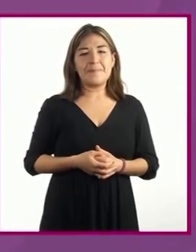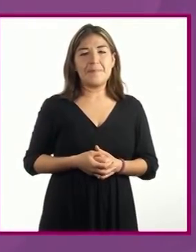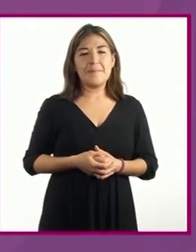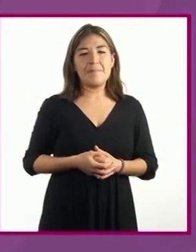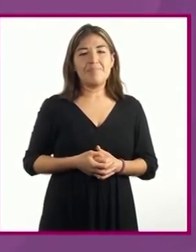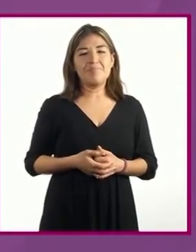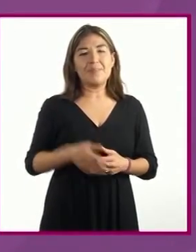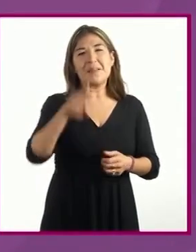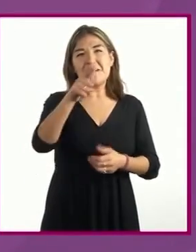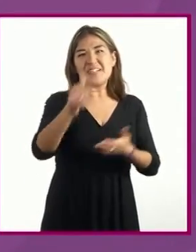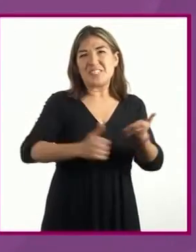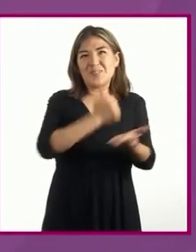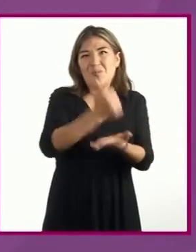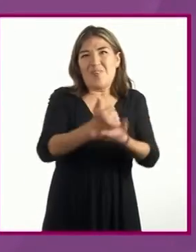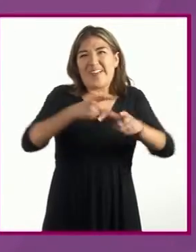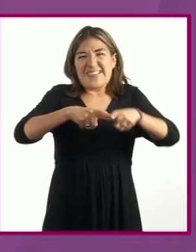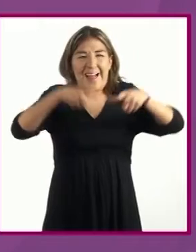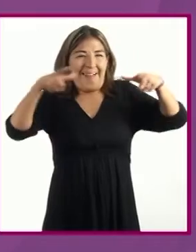una gran ciudad,